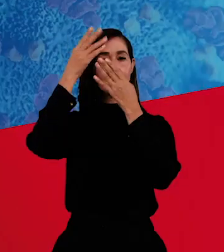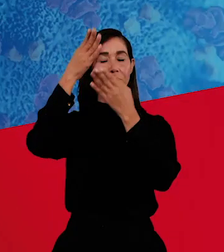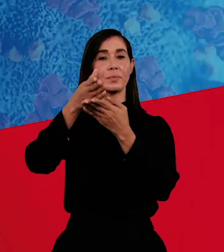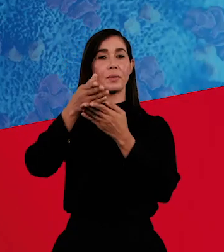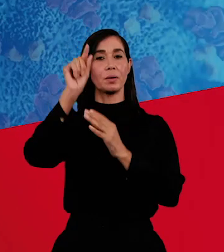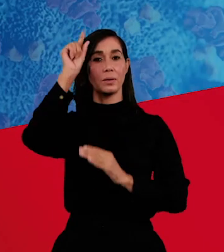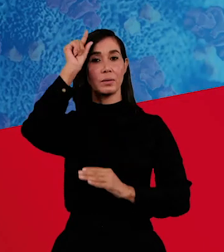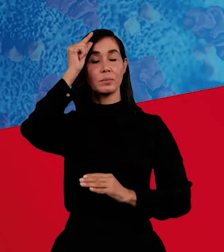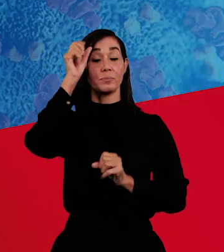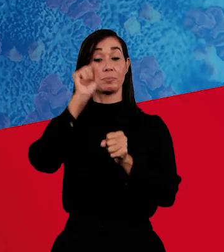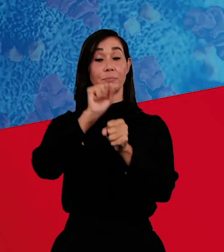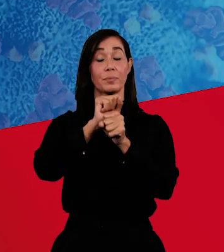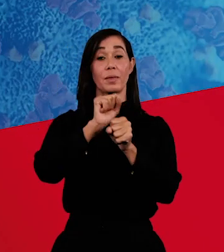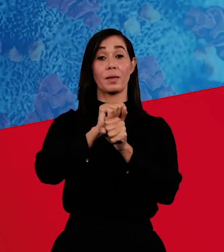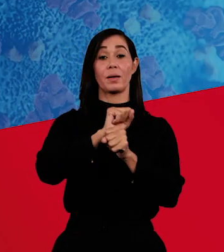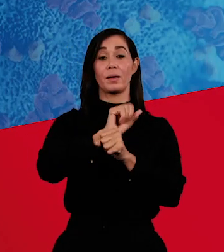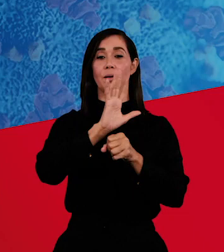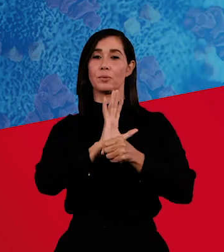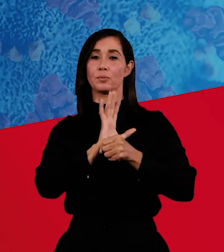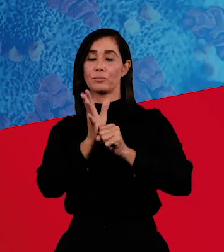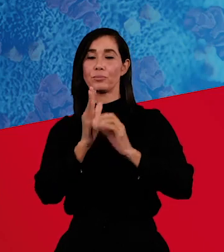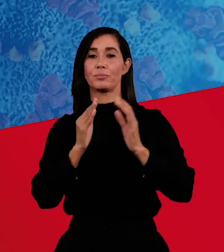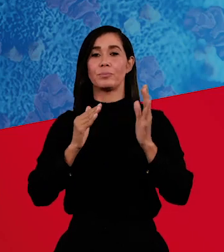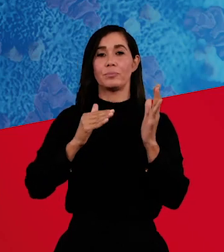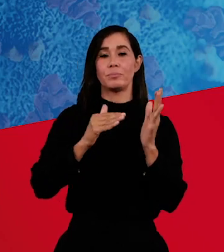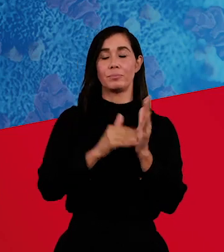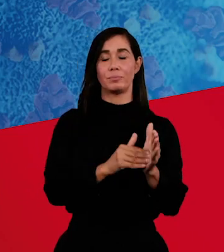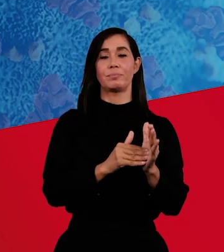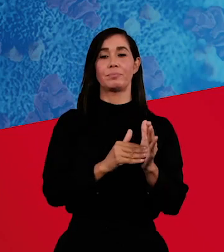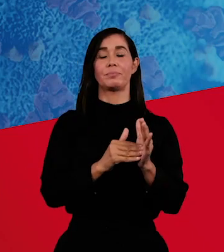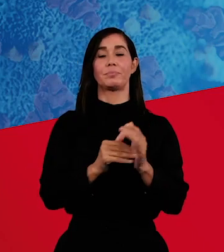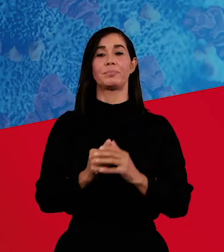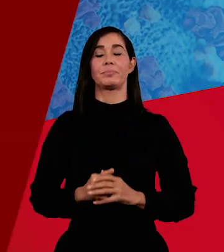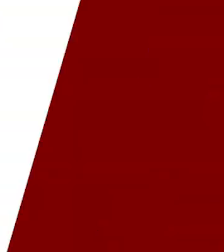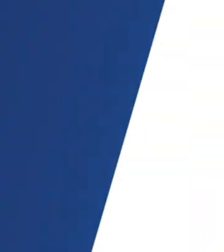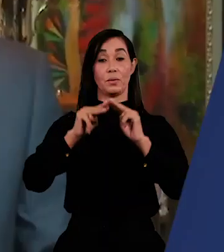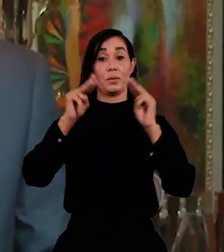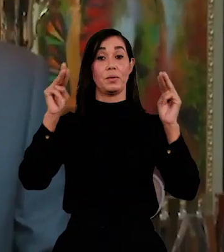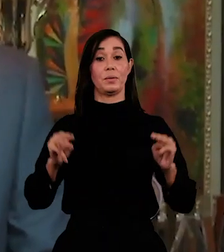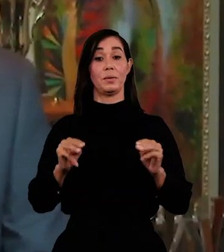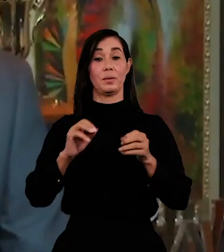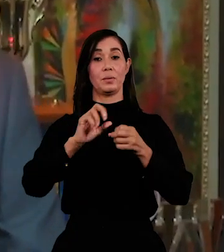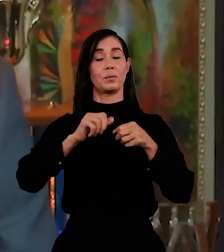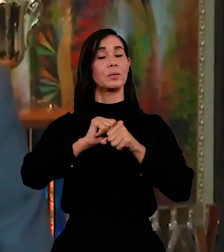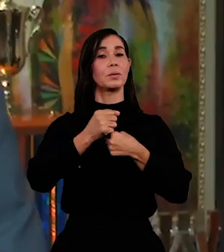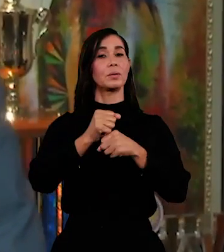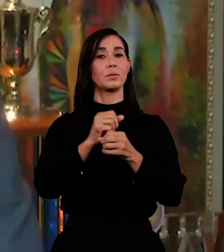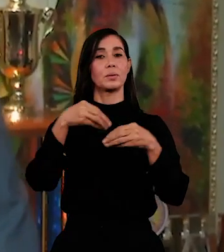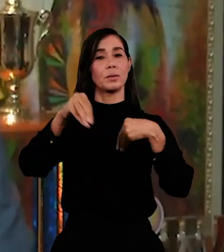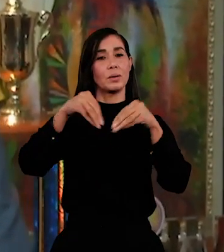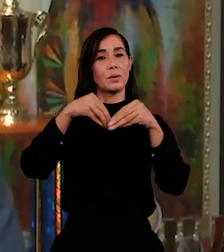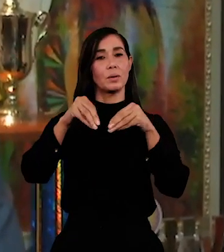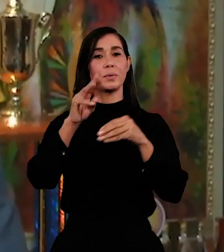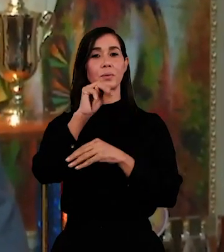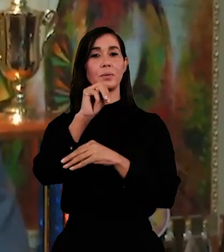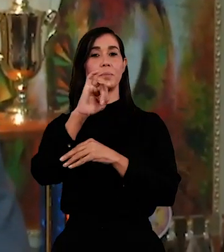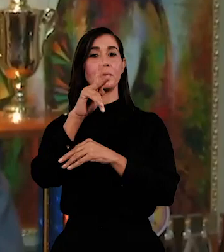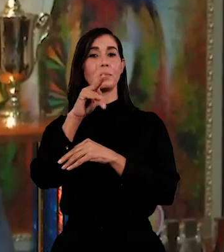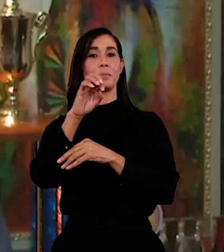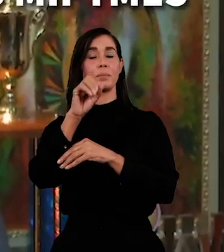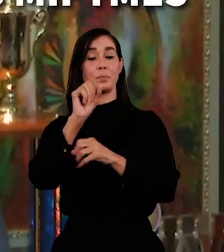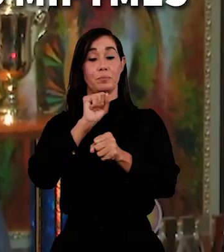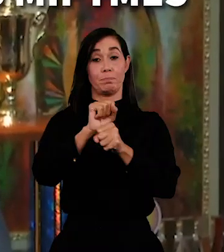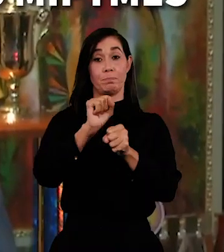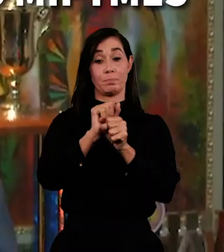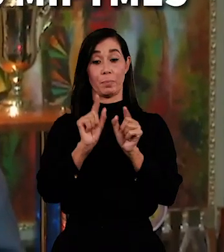Boletín informativo de las acciones del gobierno contra el coronavirus COVID-19. El Ministerio de Industria, Comercio y MIPIMES